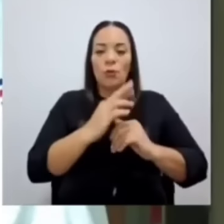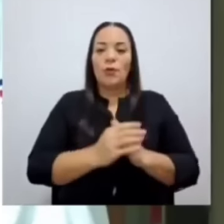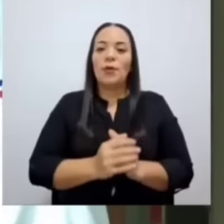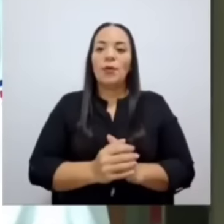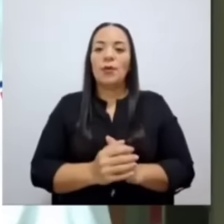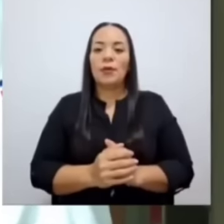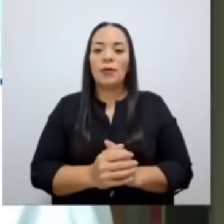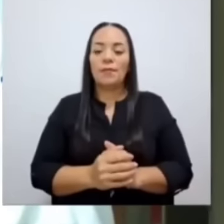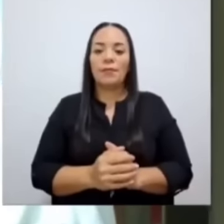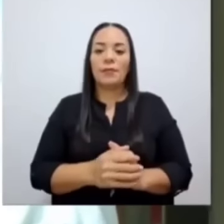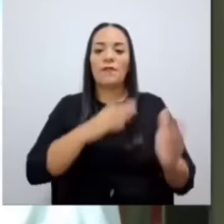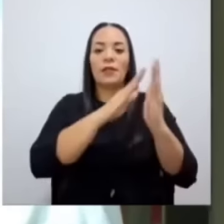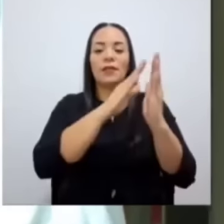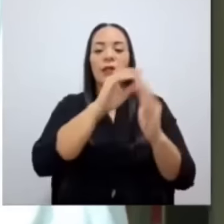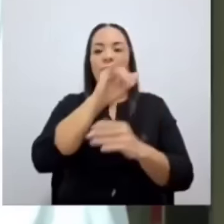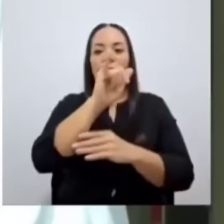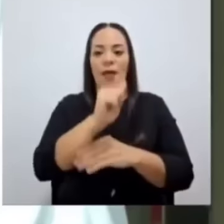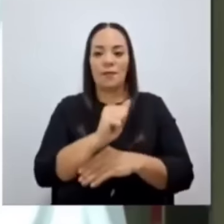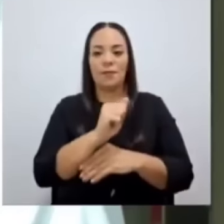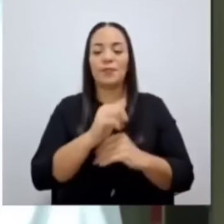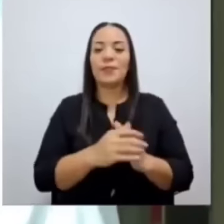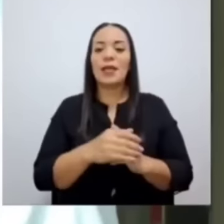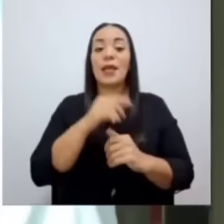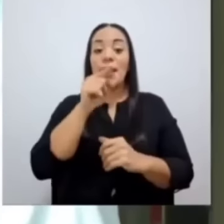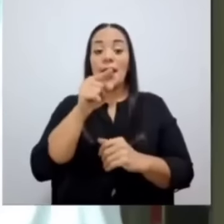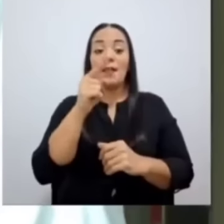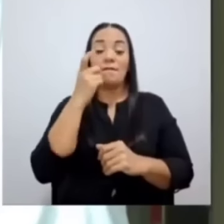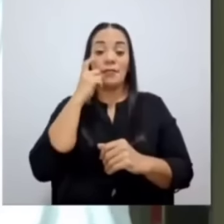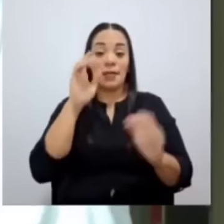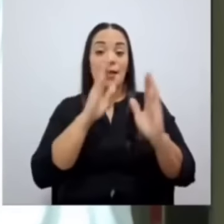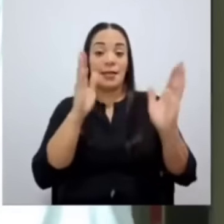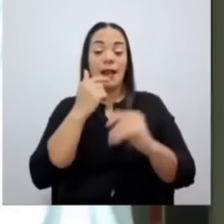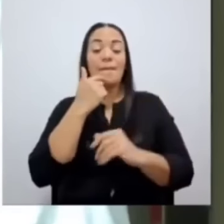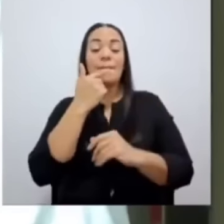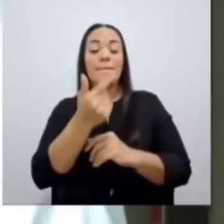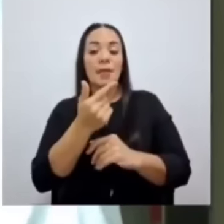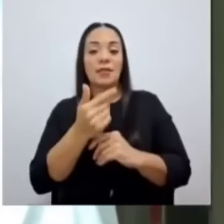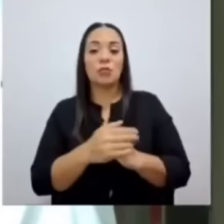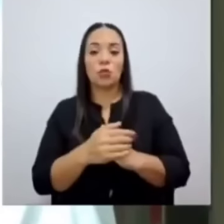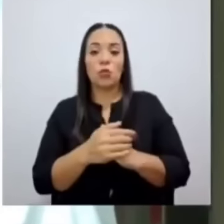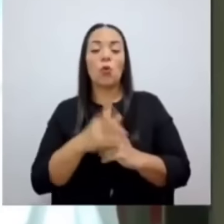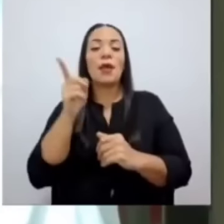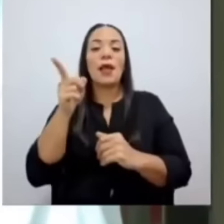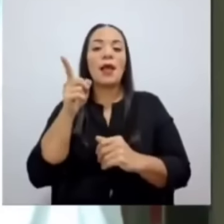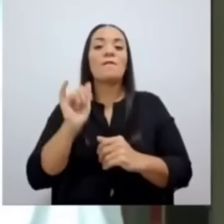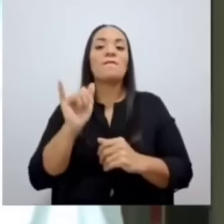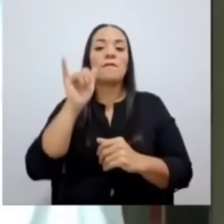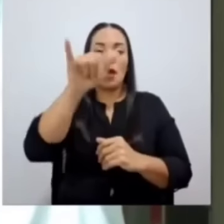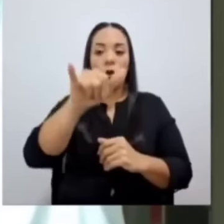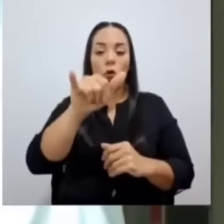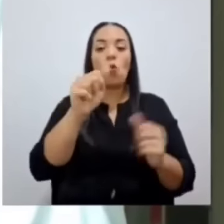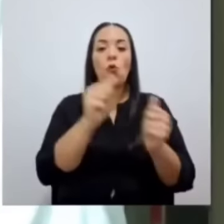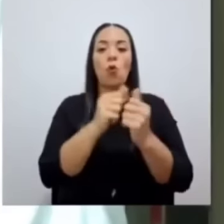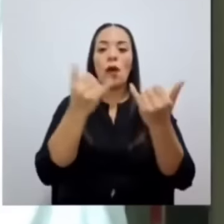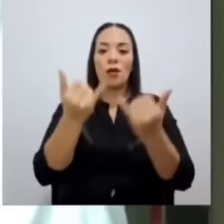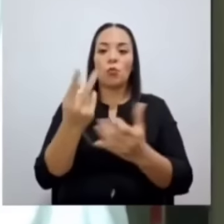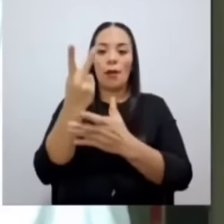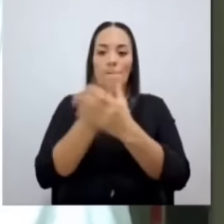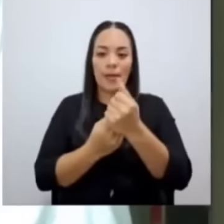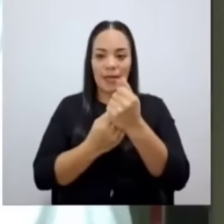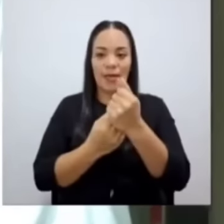ante la DEA, y es que él mencionó ahí que él viajó con su actual pareja.